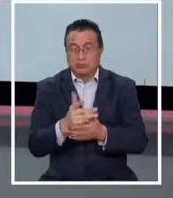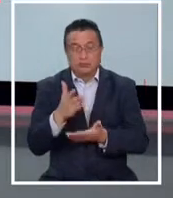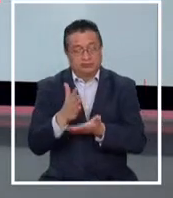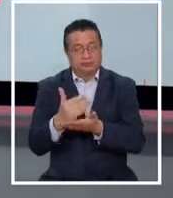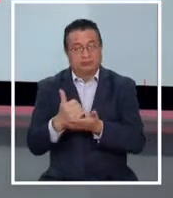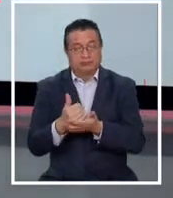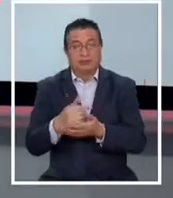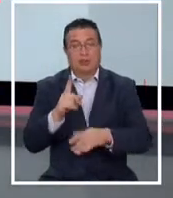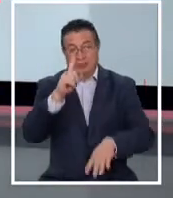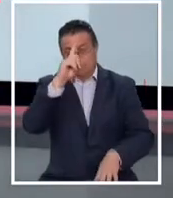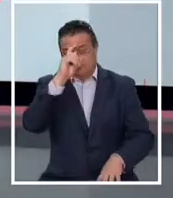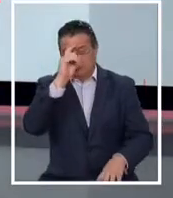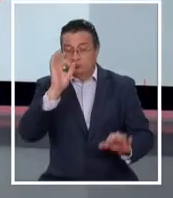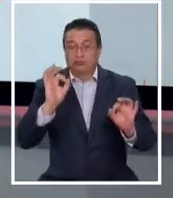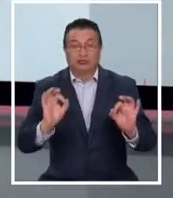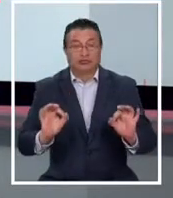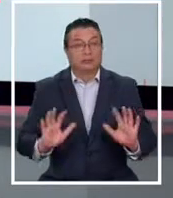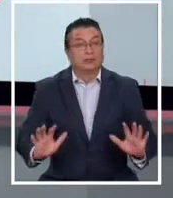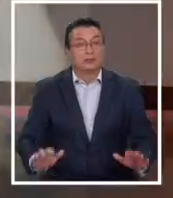criterios clínicos.